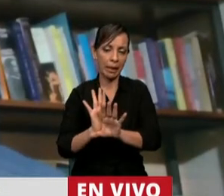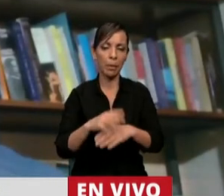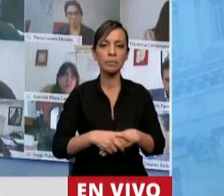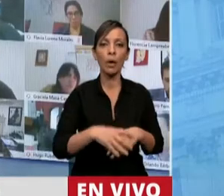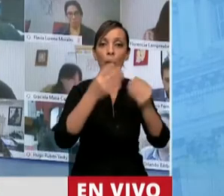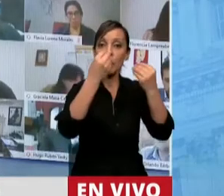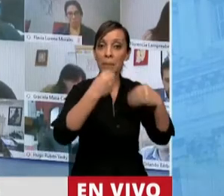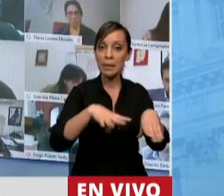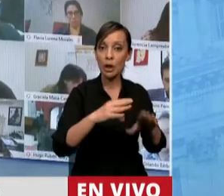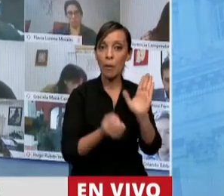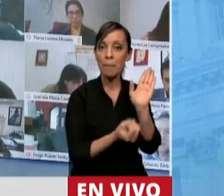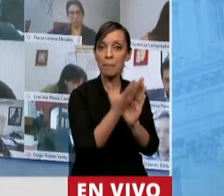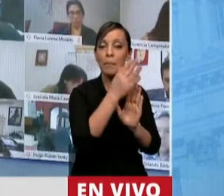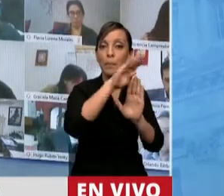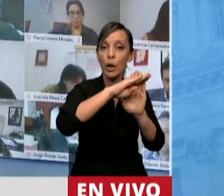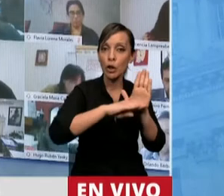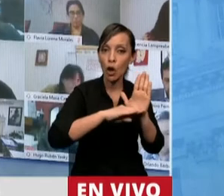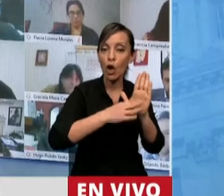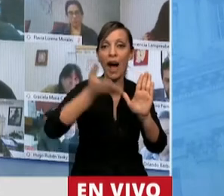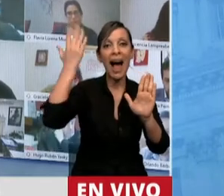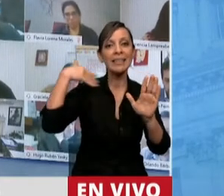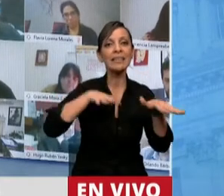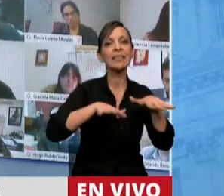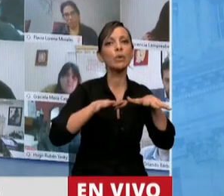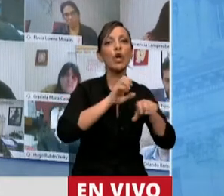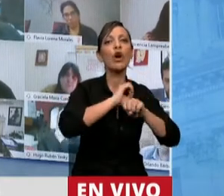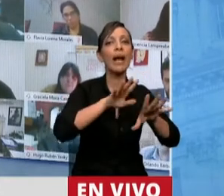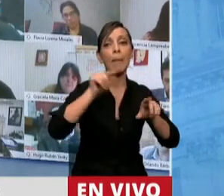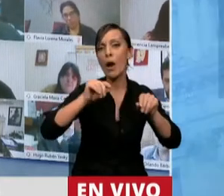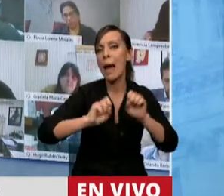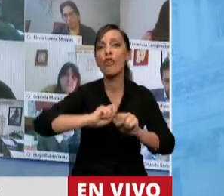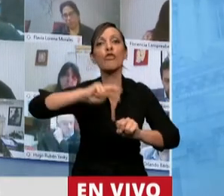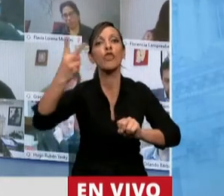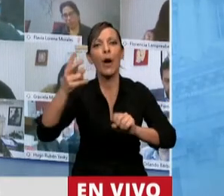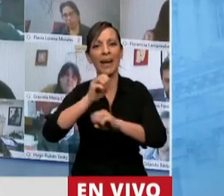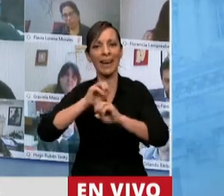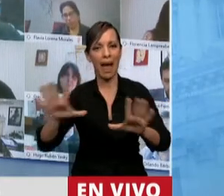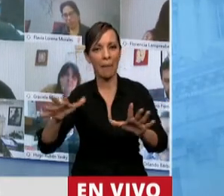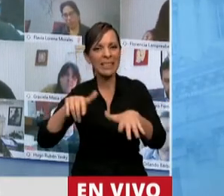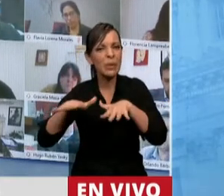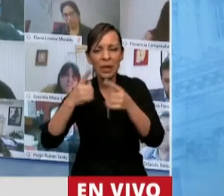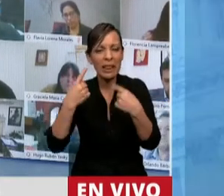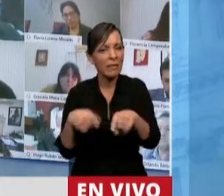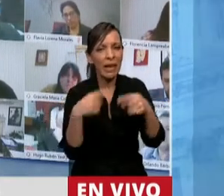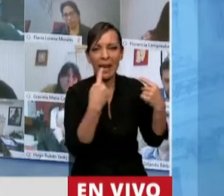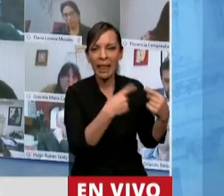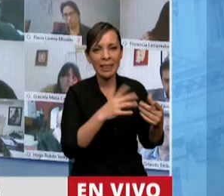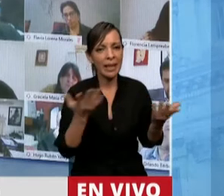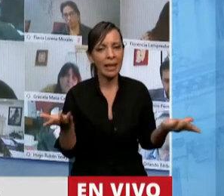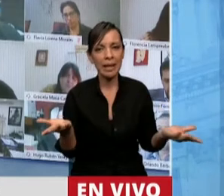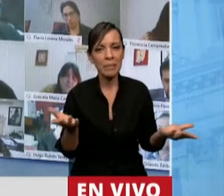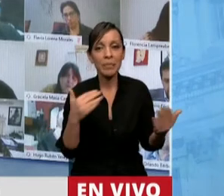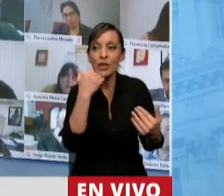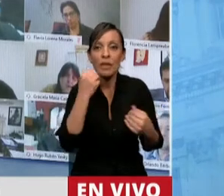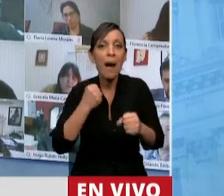protocolo tenían una gravedad. Y hoy tienen una gravedad mucho mayor, mucho más inusitada. Y todavía no llegamos a saber